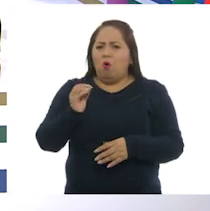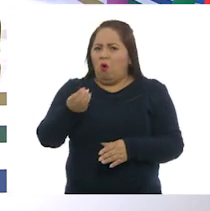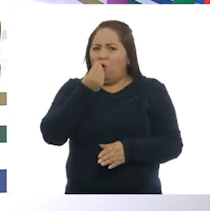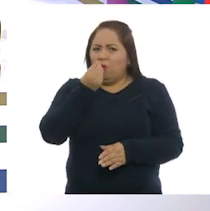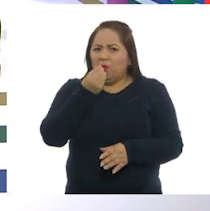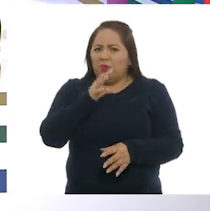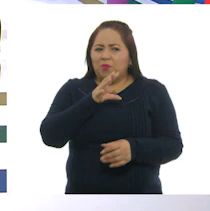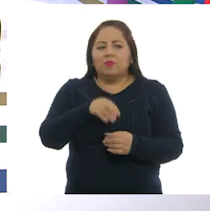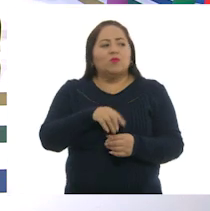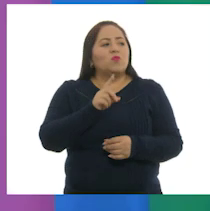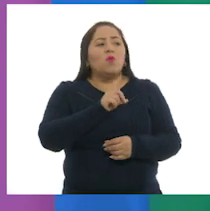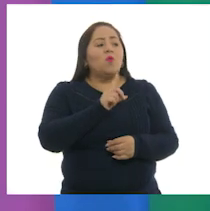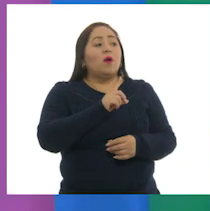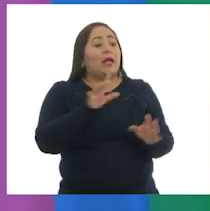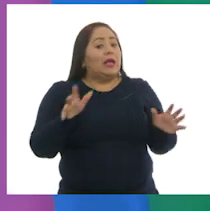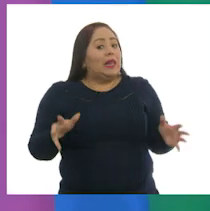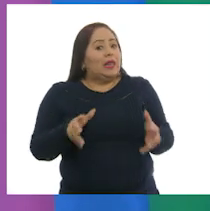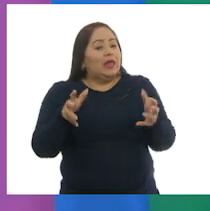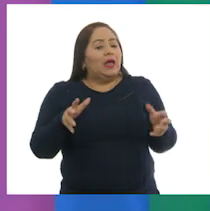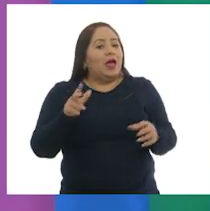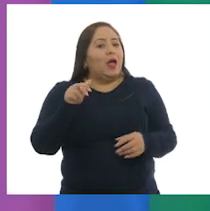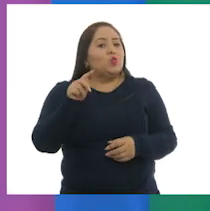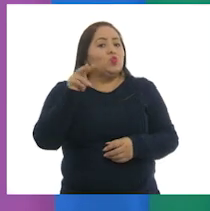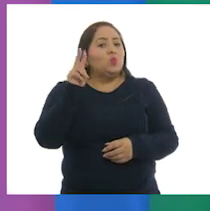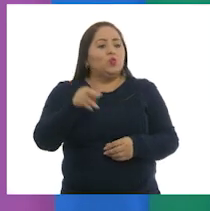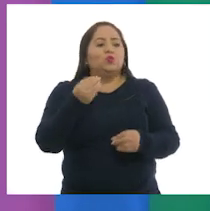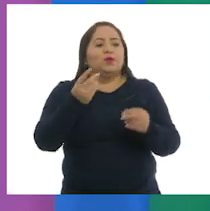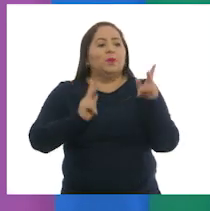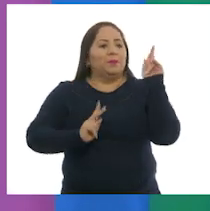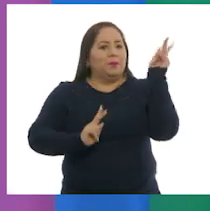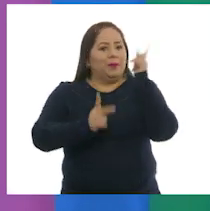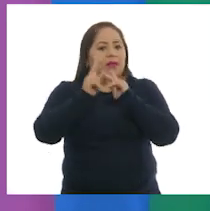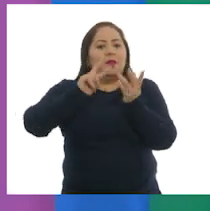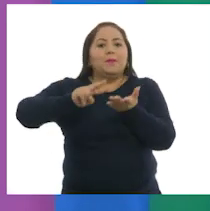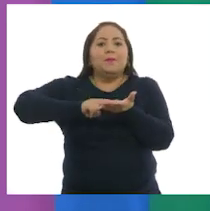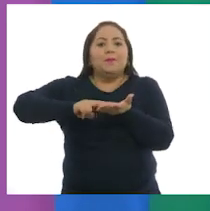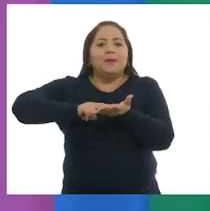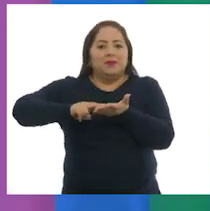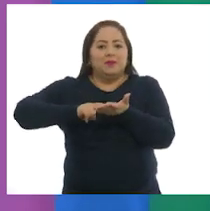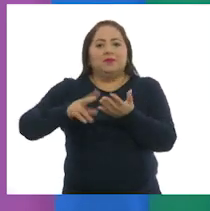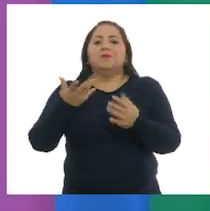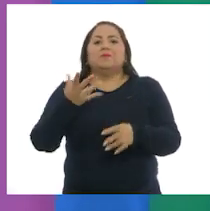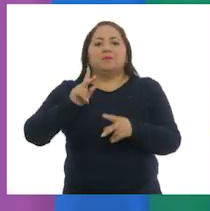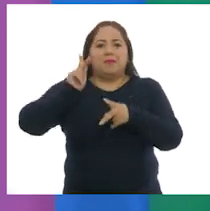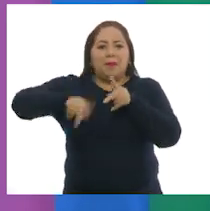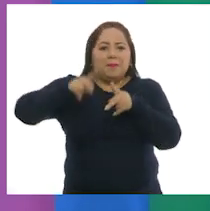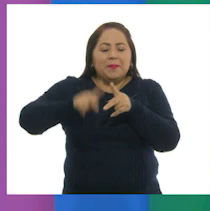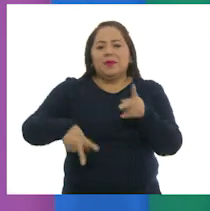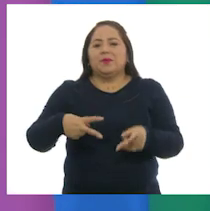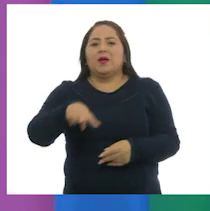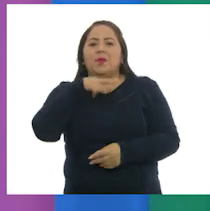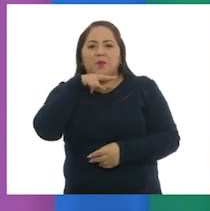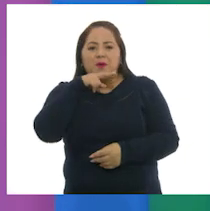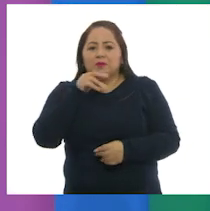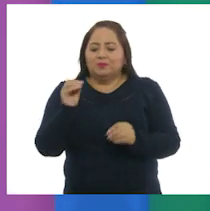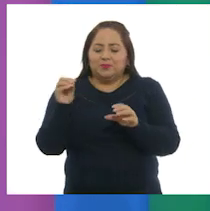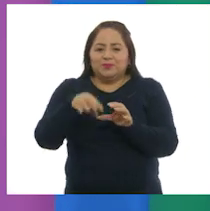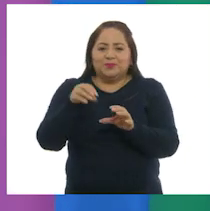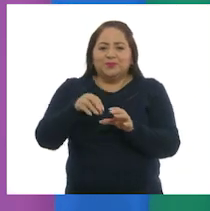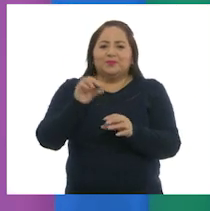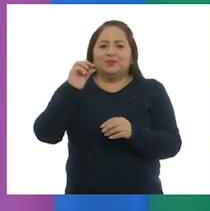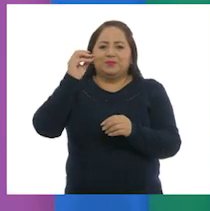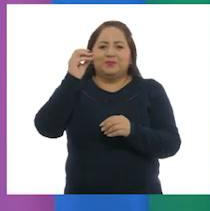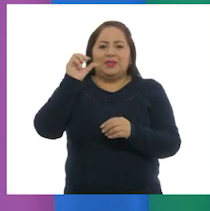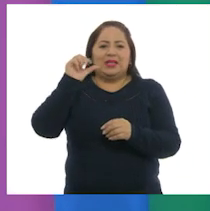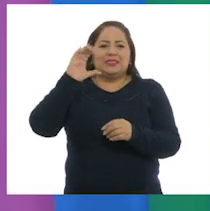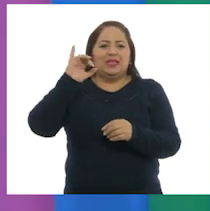Bueno, maestra, es una ensalada de atún, tiene varias verduras verdes, como el pepino, el aguacate, y le puse unas pocas aceitunas.